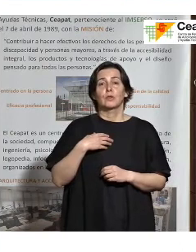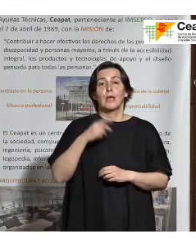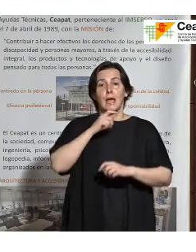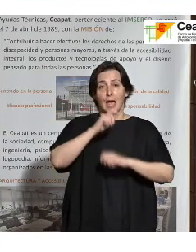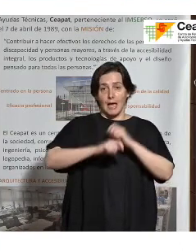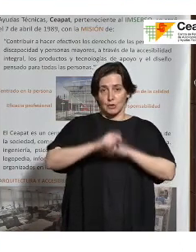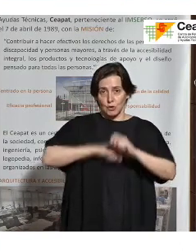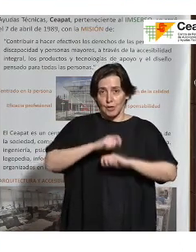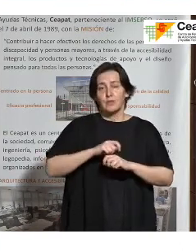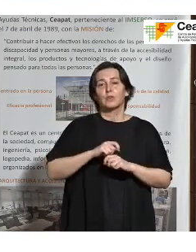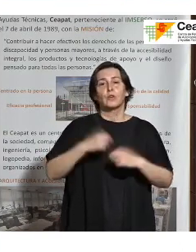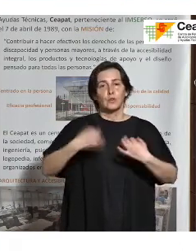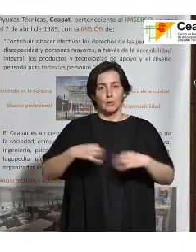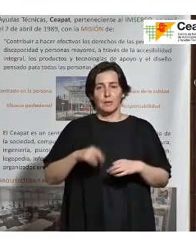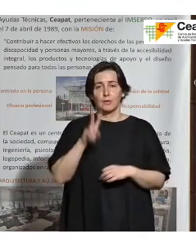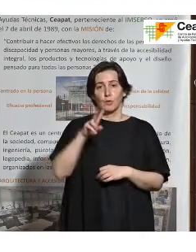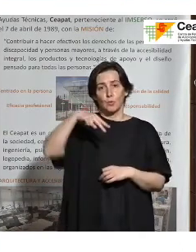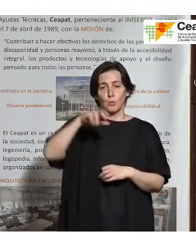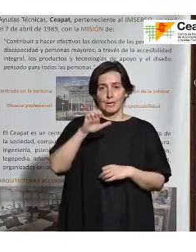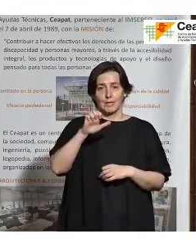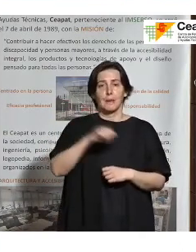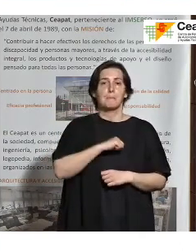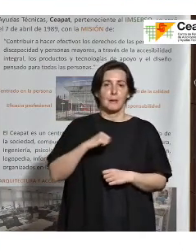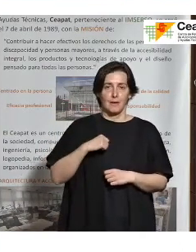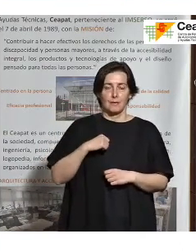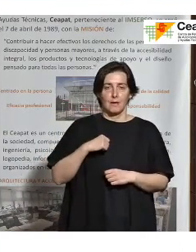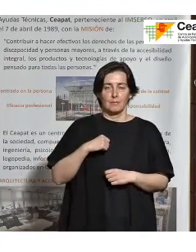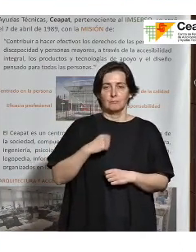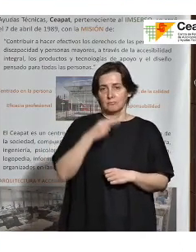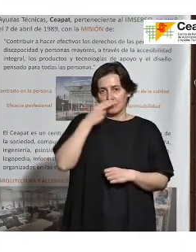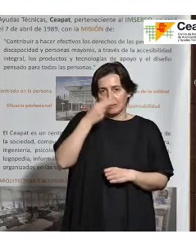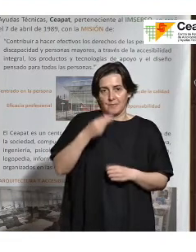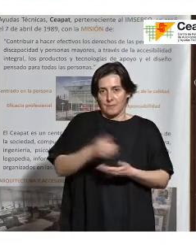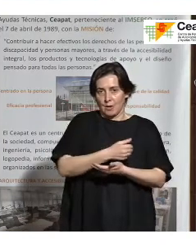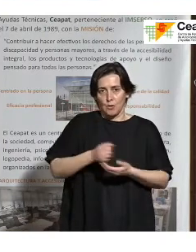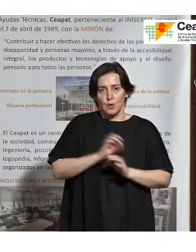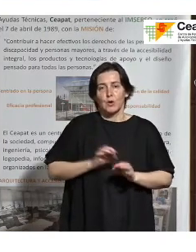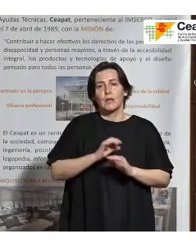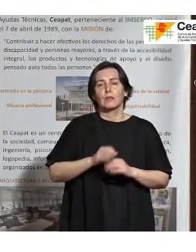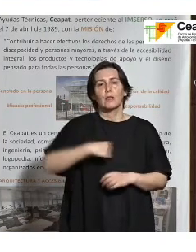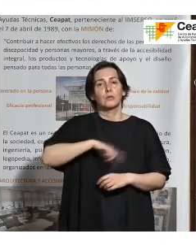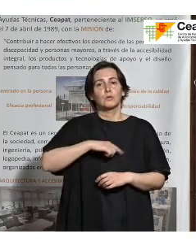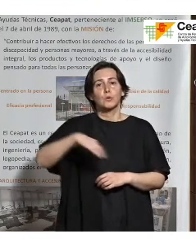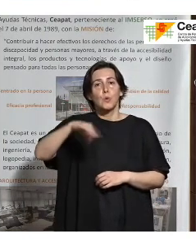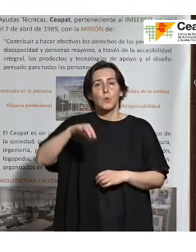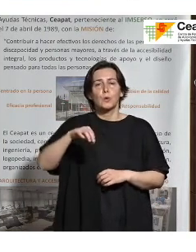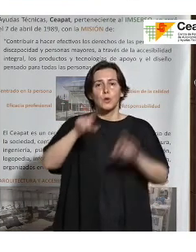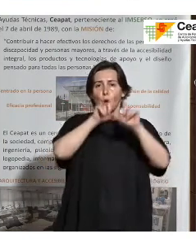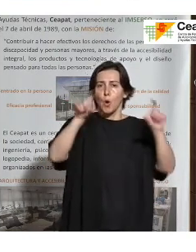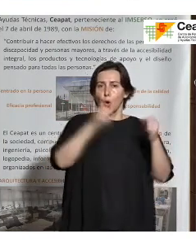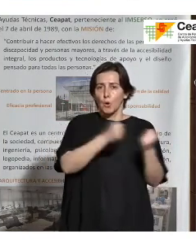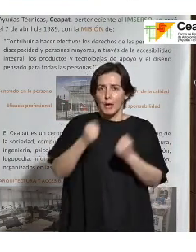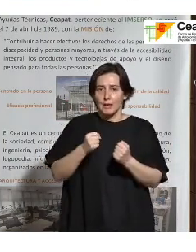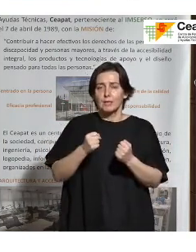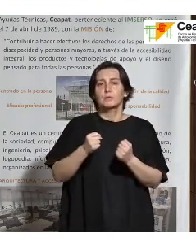Española de Normalización. Es una asociación privada y sin ánimo de lucro y somos el único organismo nacional que puede